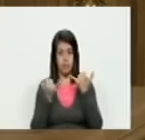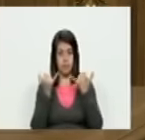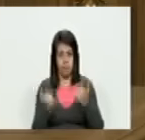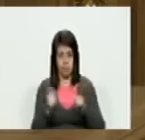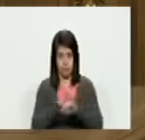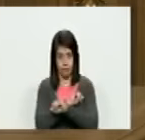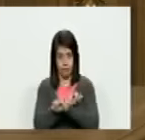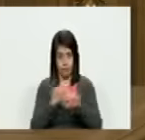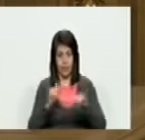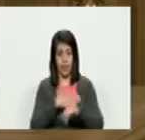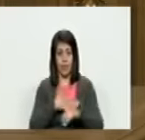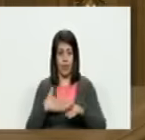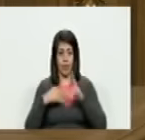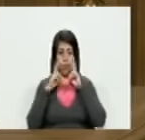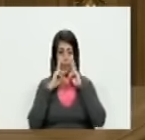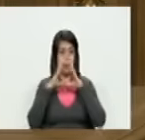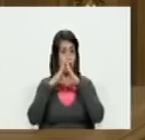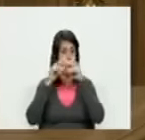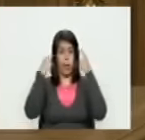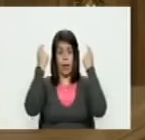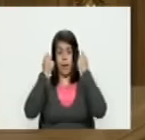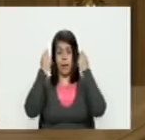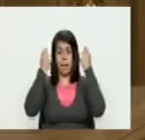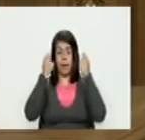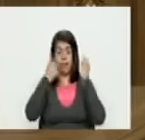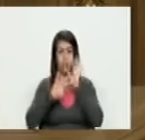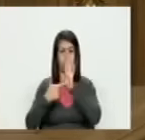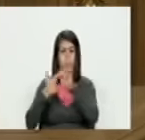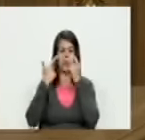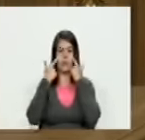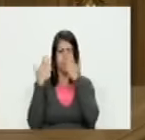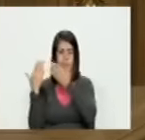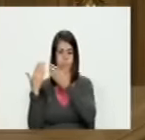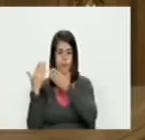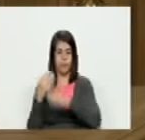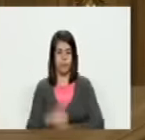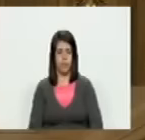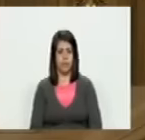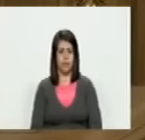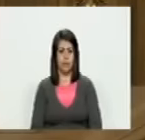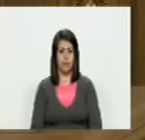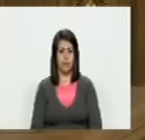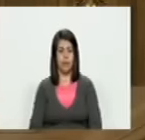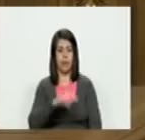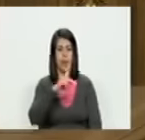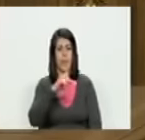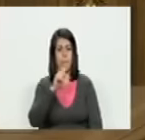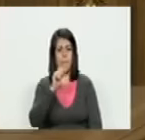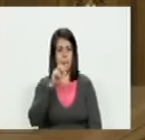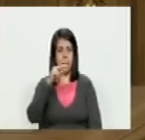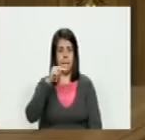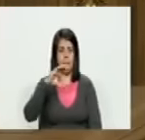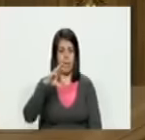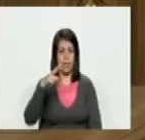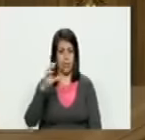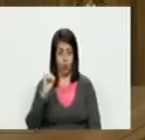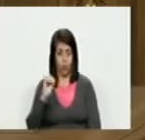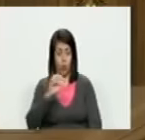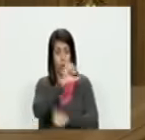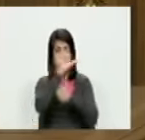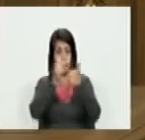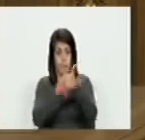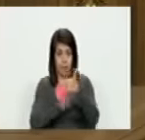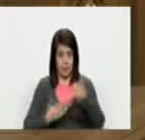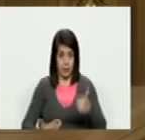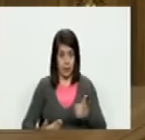terminando lo que quiero que vean es que toda esa campaña se expresa en las siguientes imágenes está Pancho Santos Francisco Santos es vicepresidente